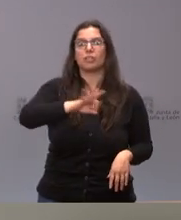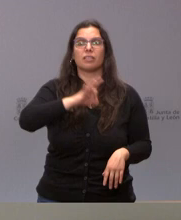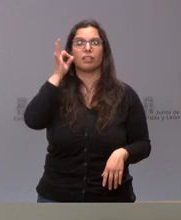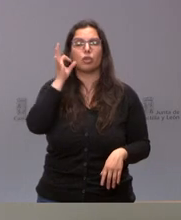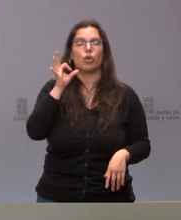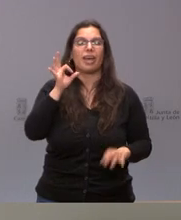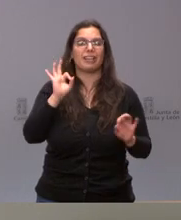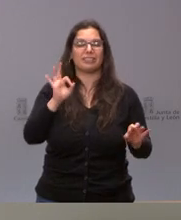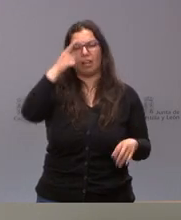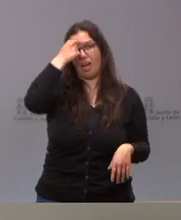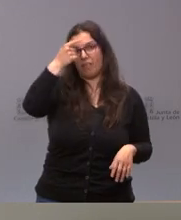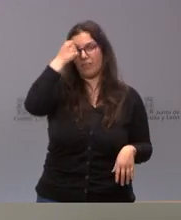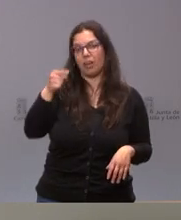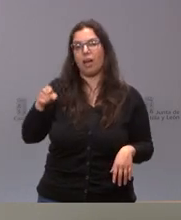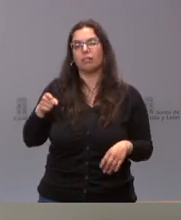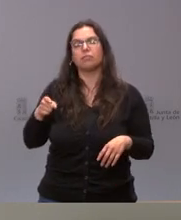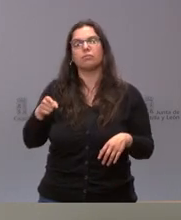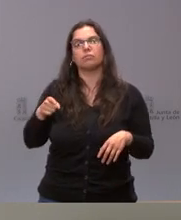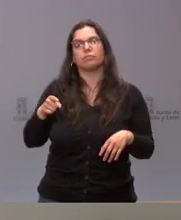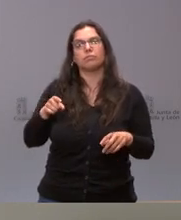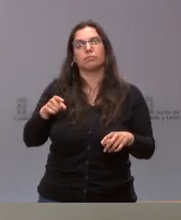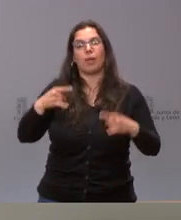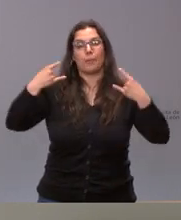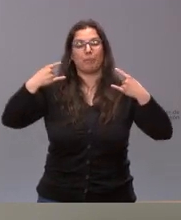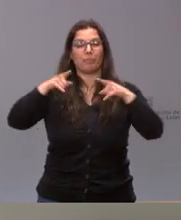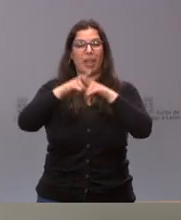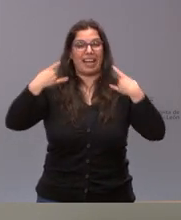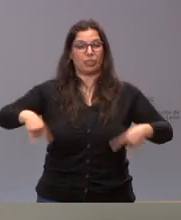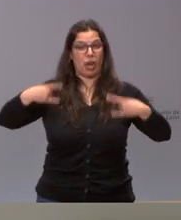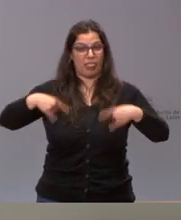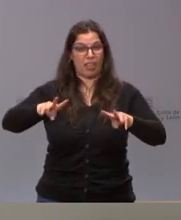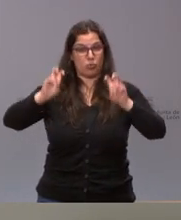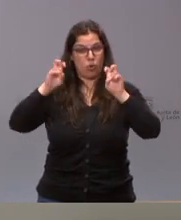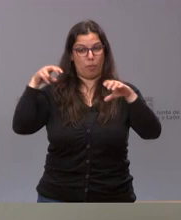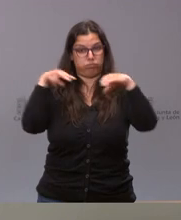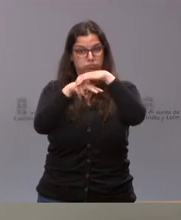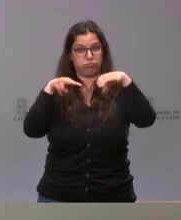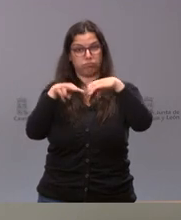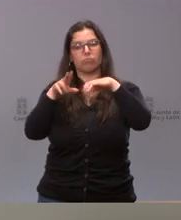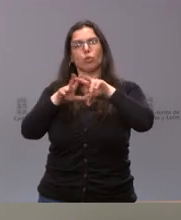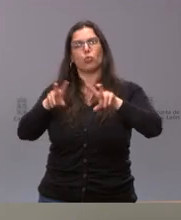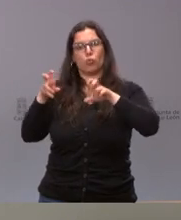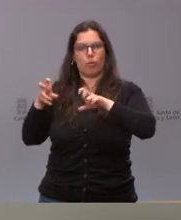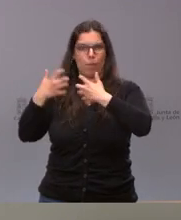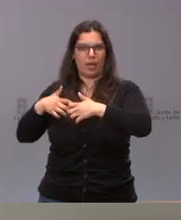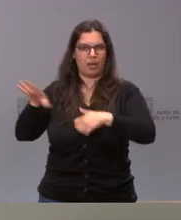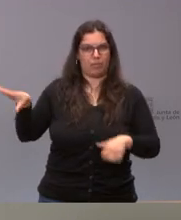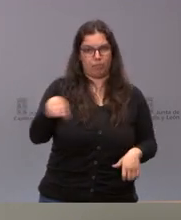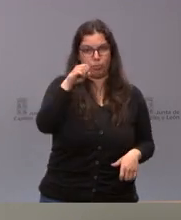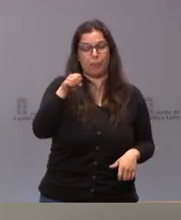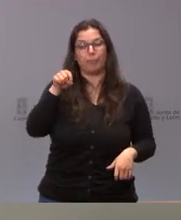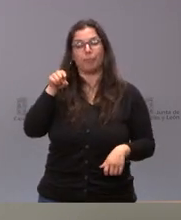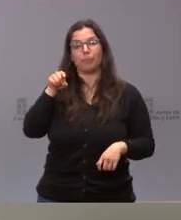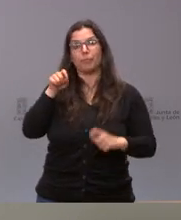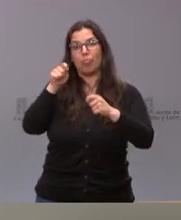contará con un nuevo equipo de resonancia magnética. Este equipo que se destinará a